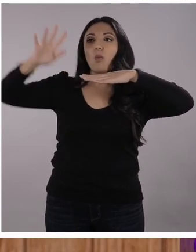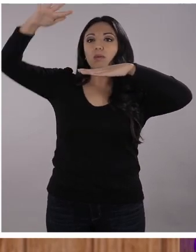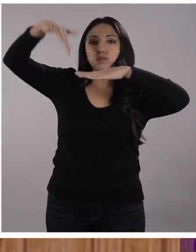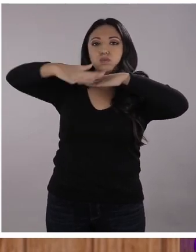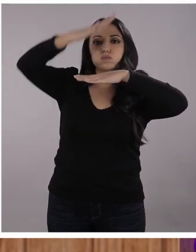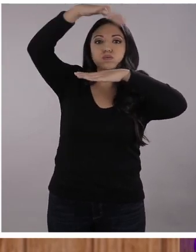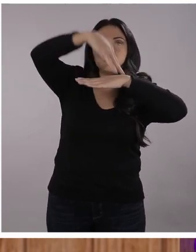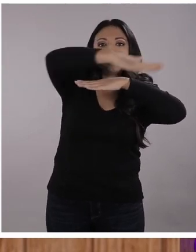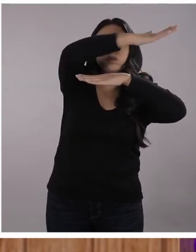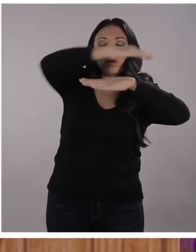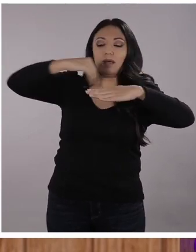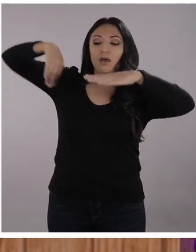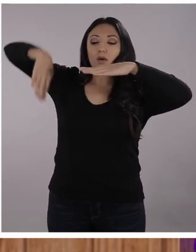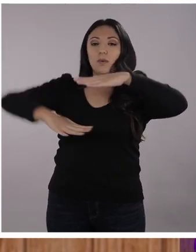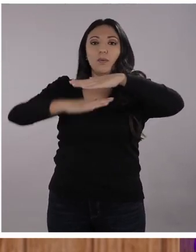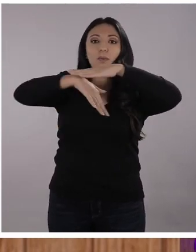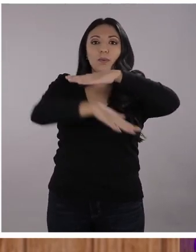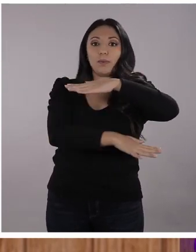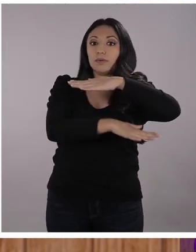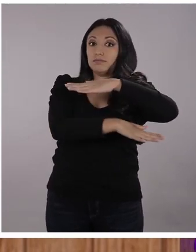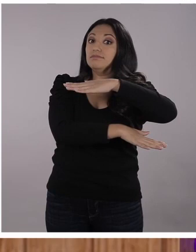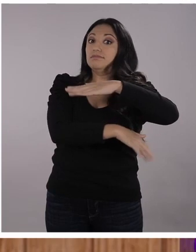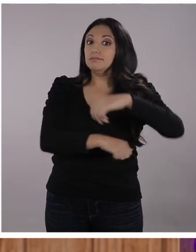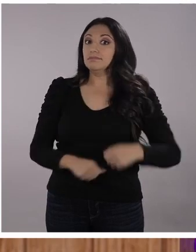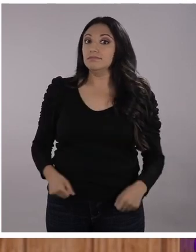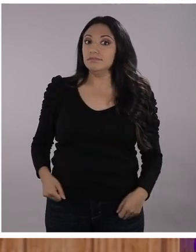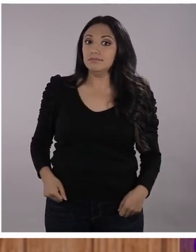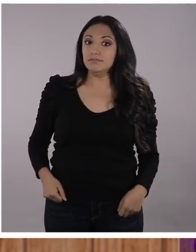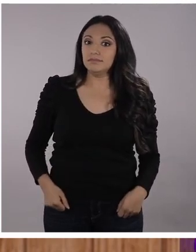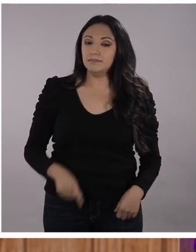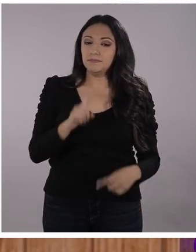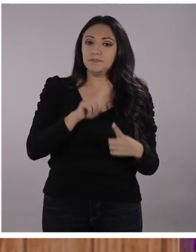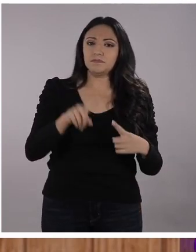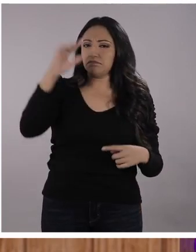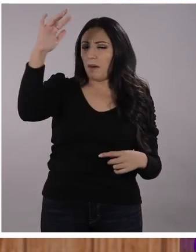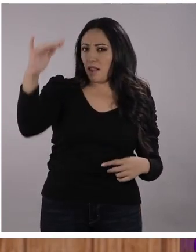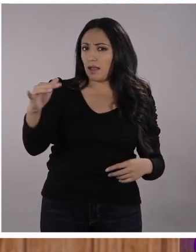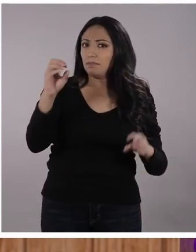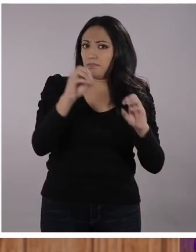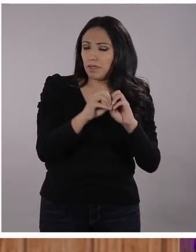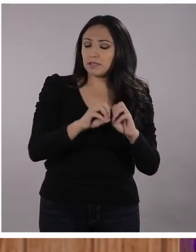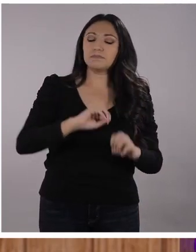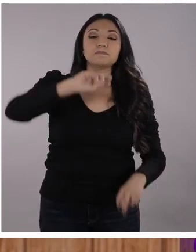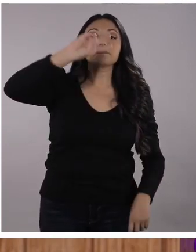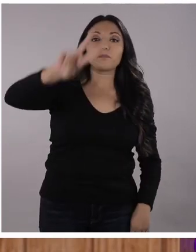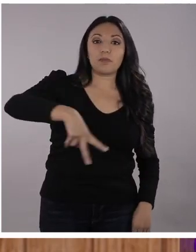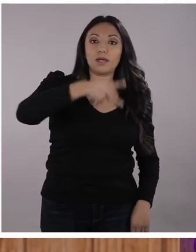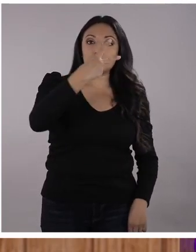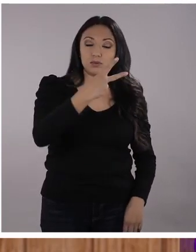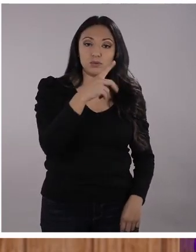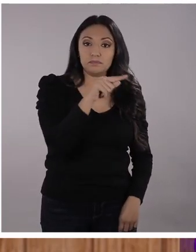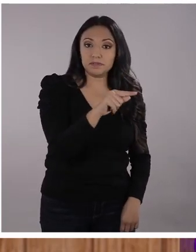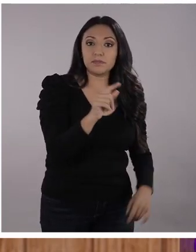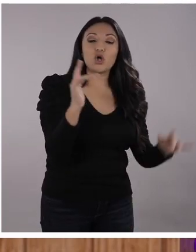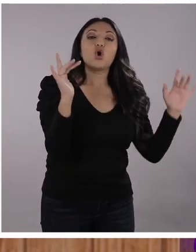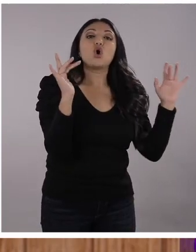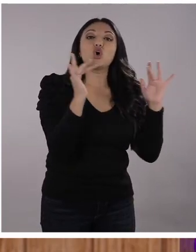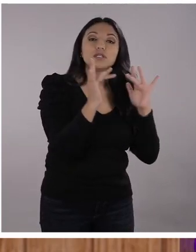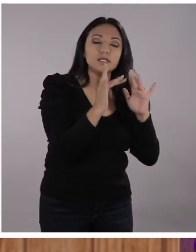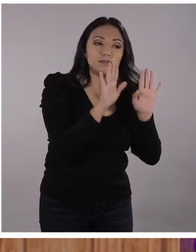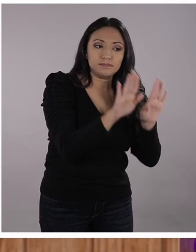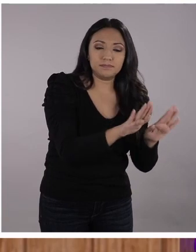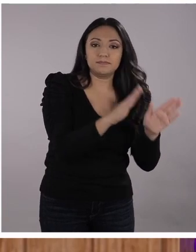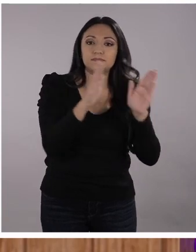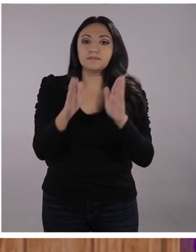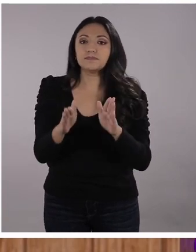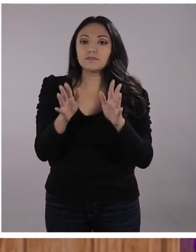marinas en el planeta. Chévere, ¿verdad? Completa más ideas. Nos vamos a la segunda parte de la rutina, que